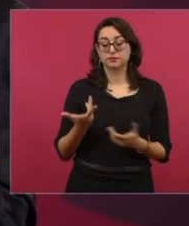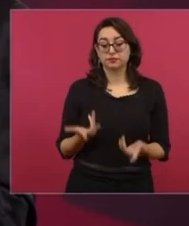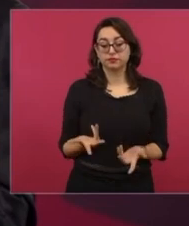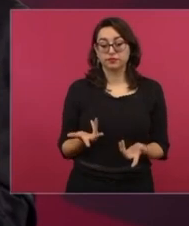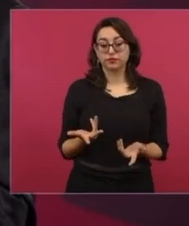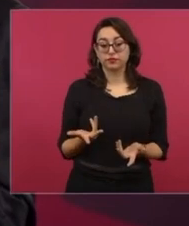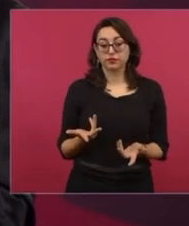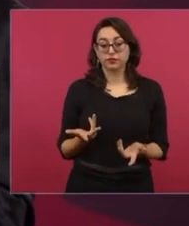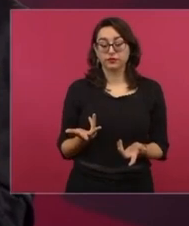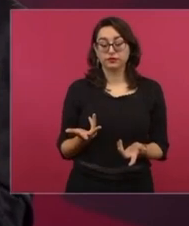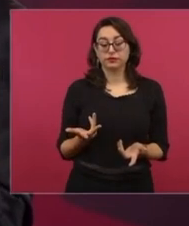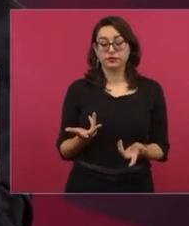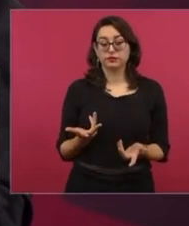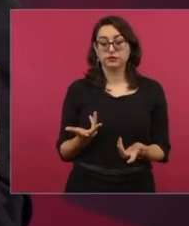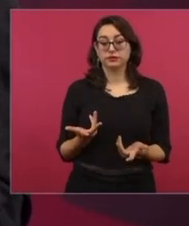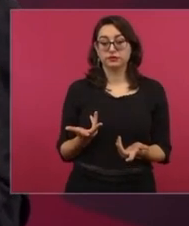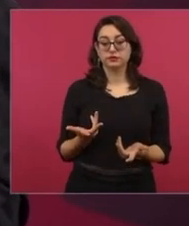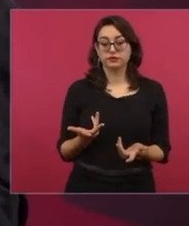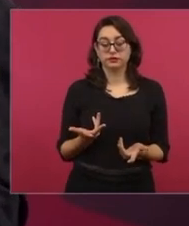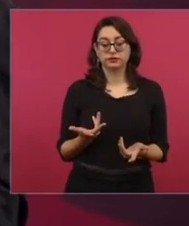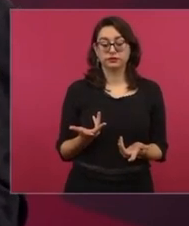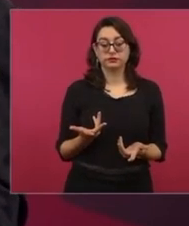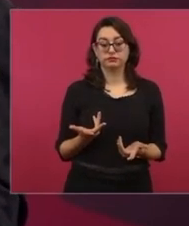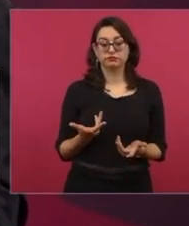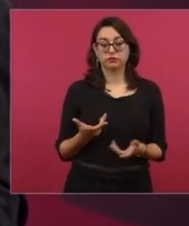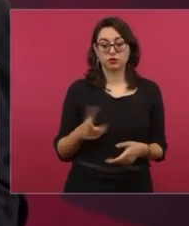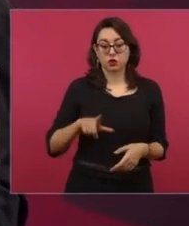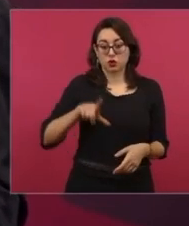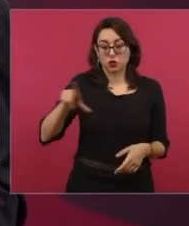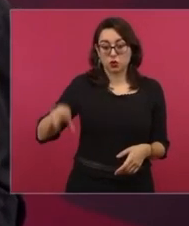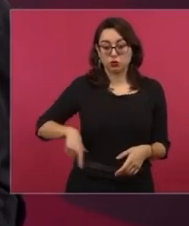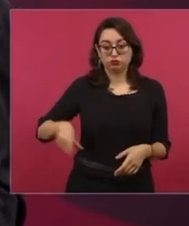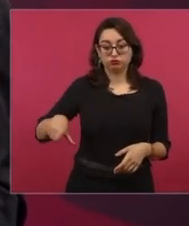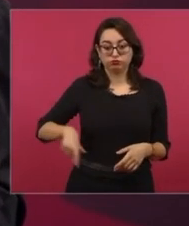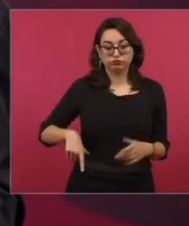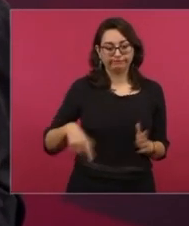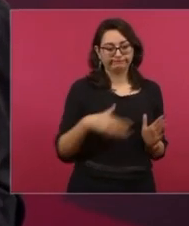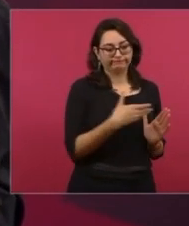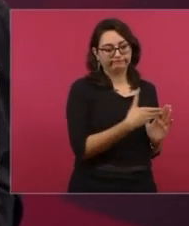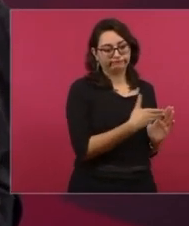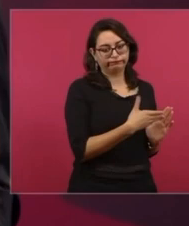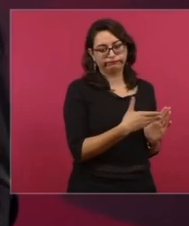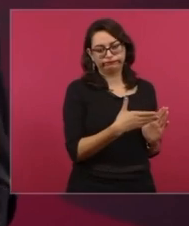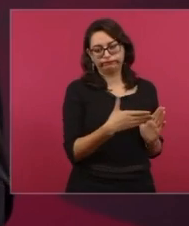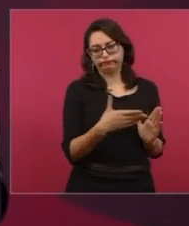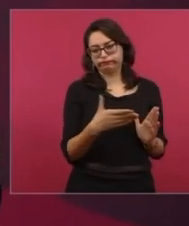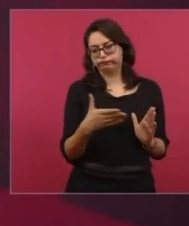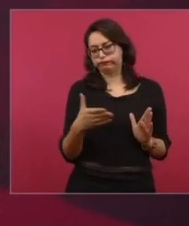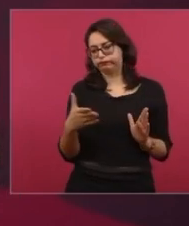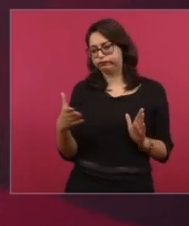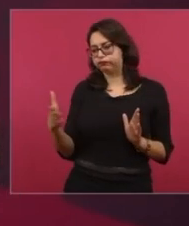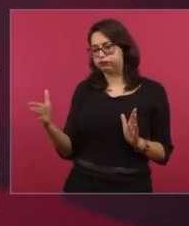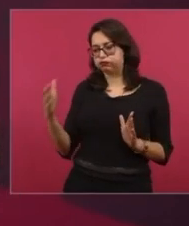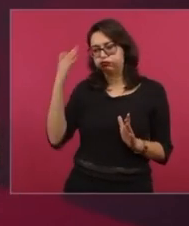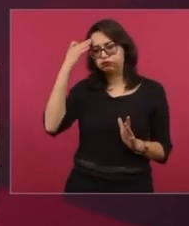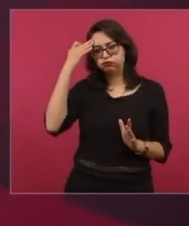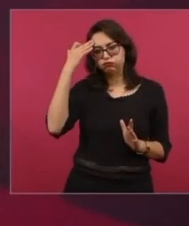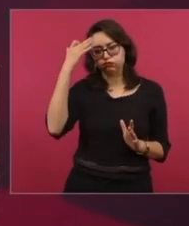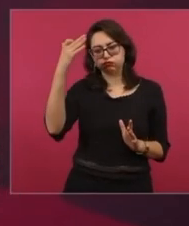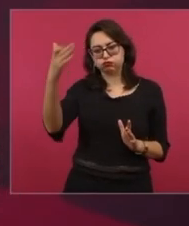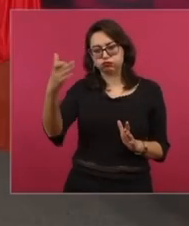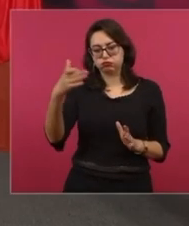amplió mucho el gobierno durante el tiempo del